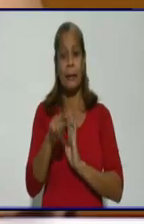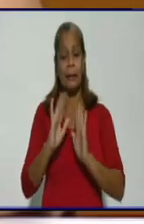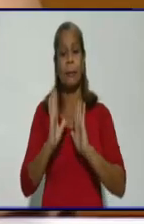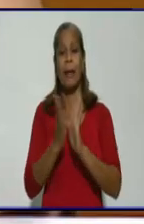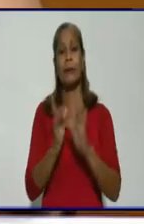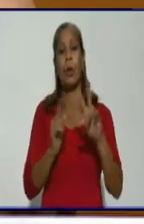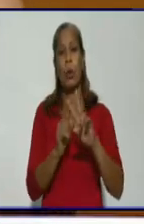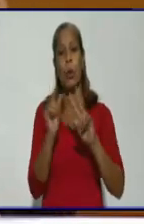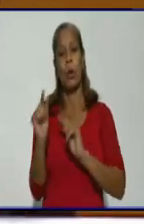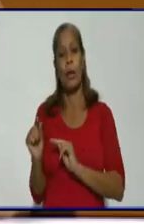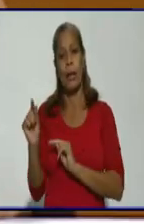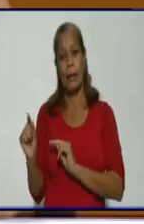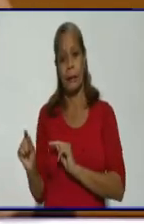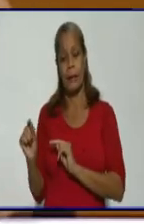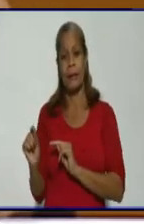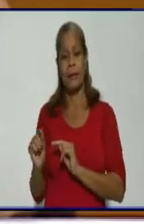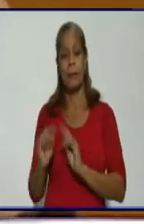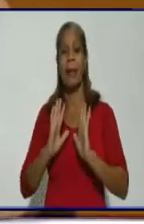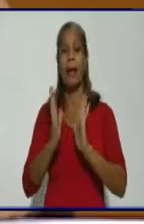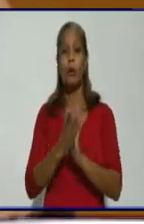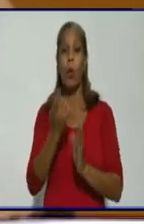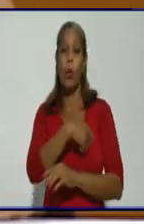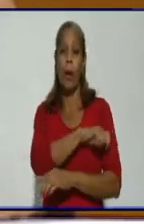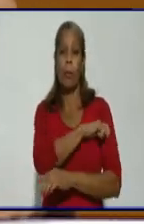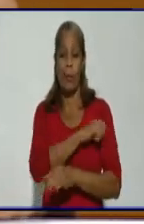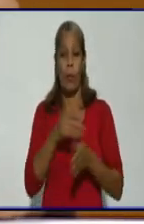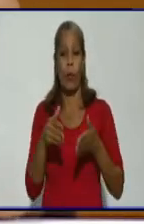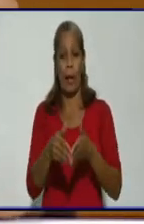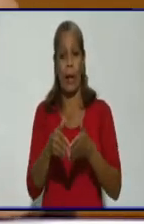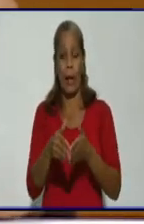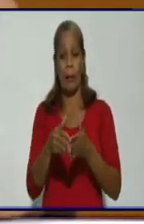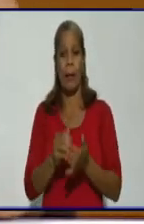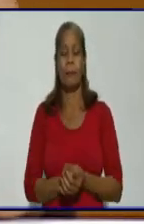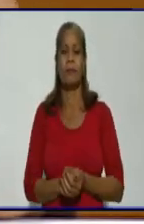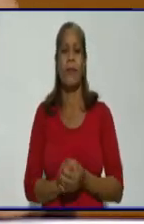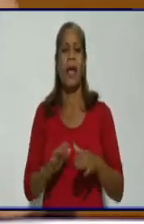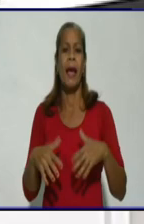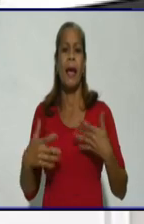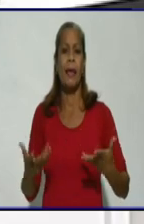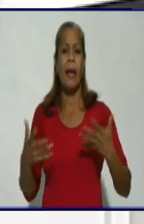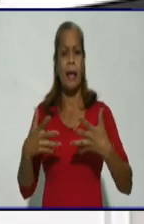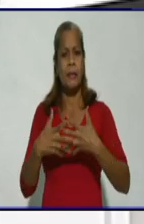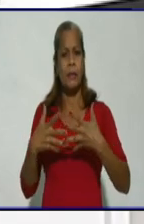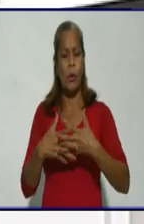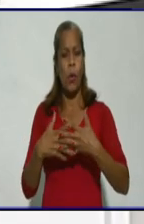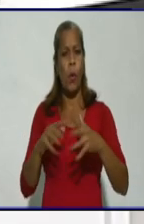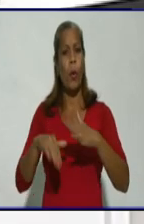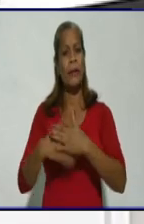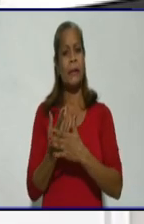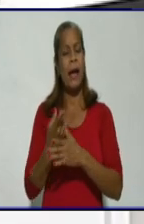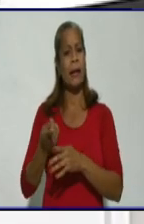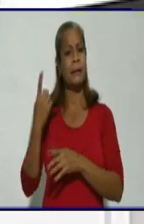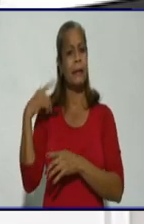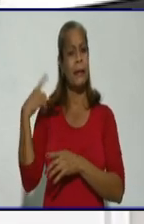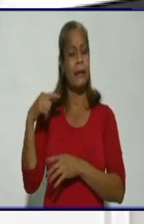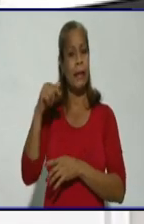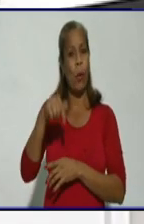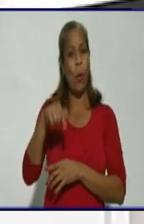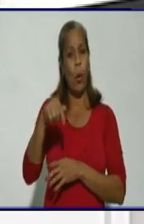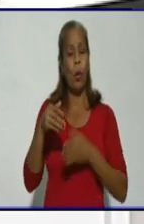Todos los presentes en el estudio y para el pueblo de Granma que nos asiste. En relación con la jornada anterior, hoy Granma